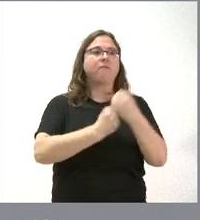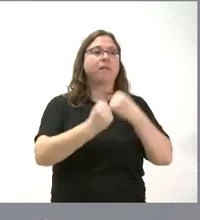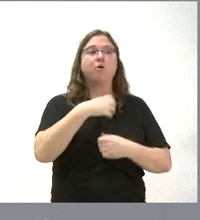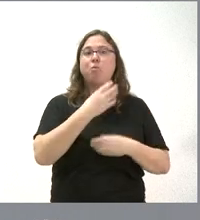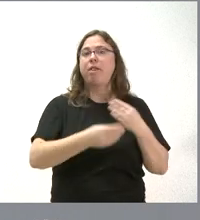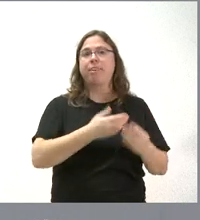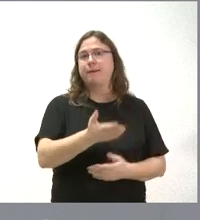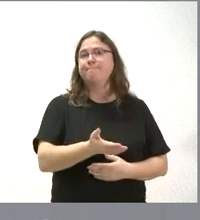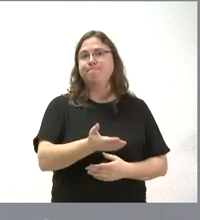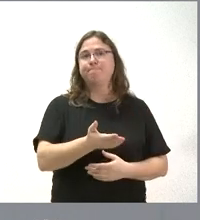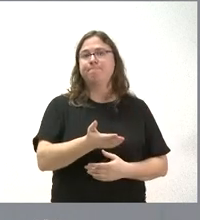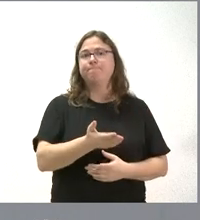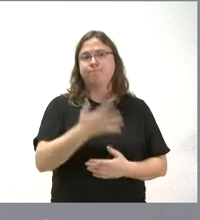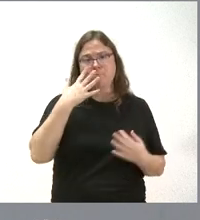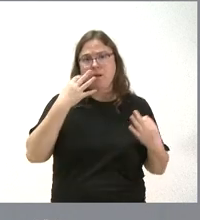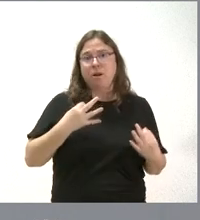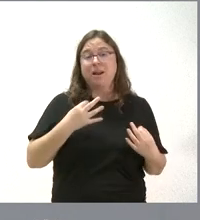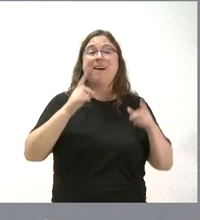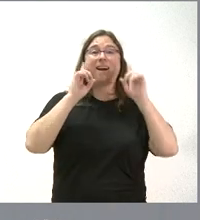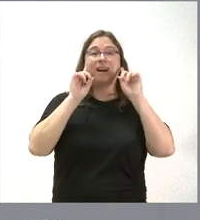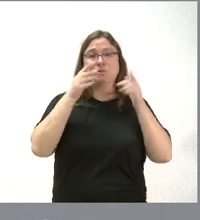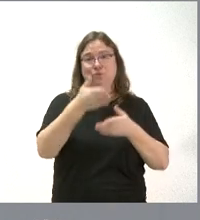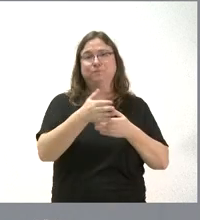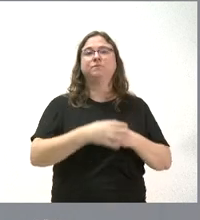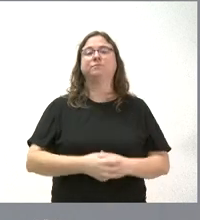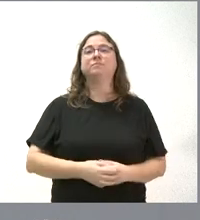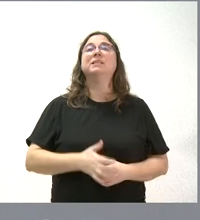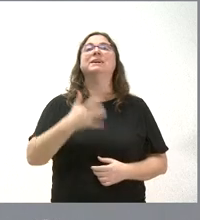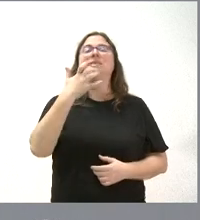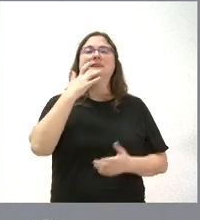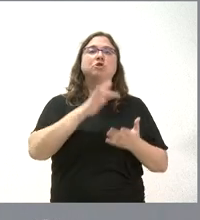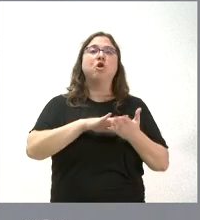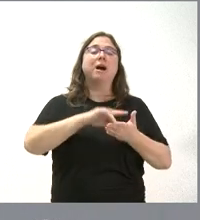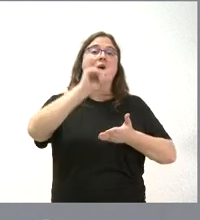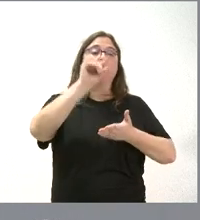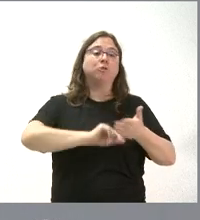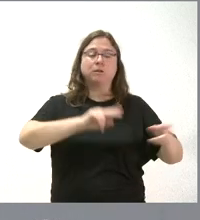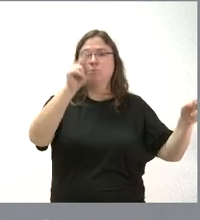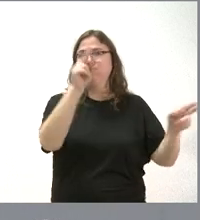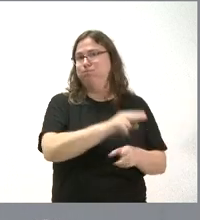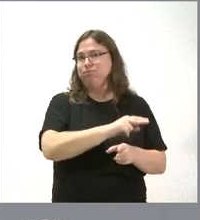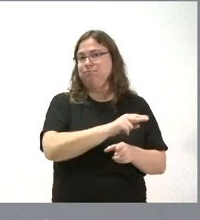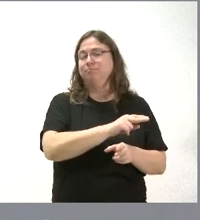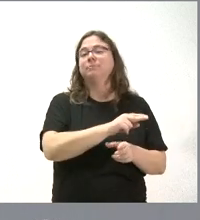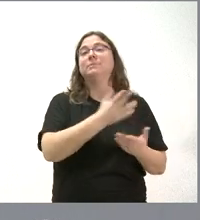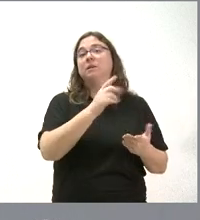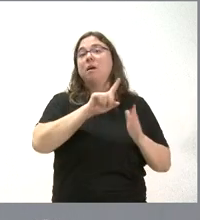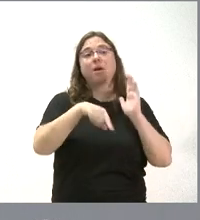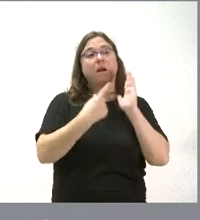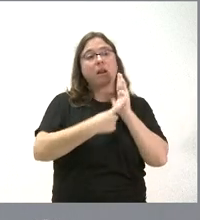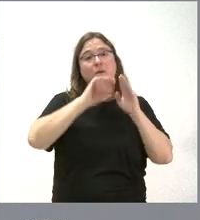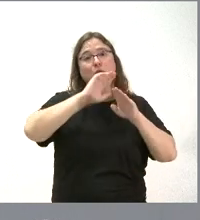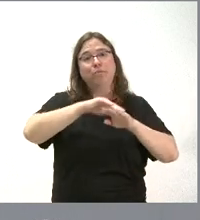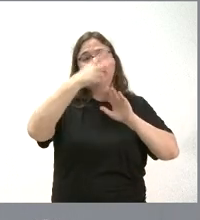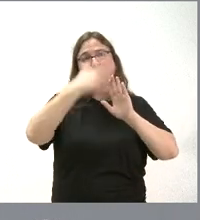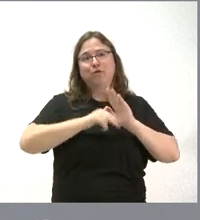a cabo. Esta es una realidad. Este es el caso que vemos. El que haya que resolver un contrato pues hay que cumplir la norma de la ley de contratos de